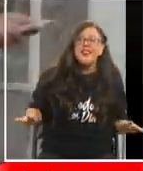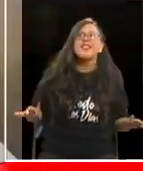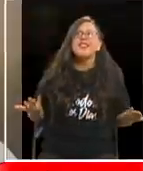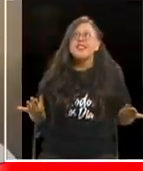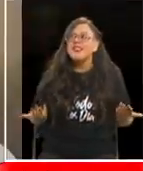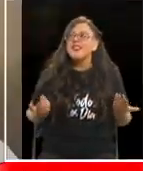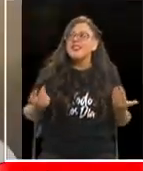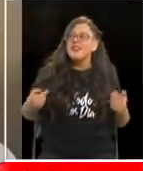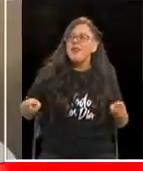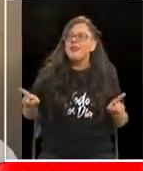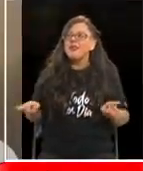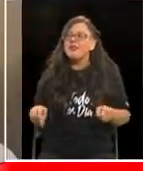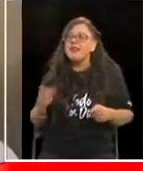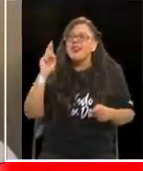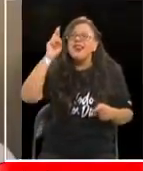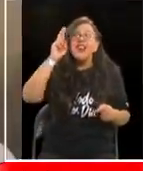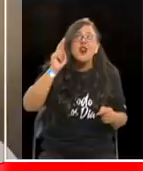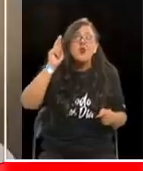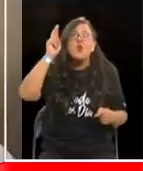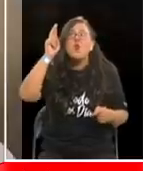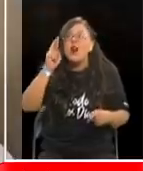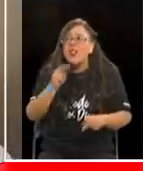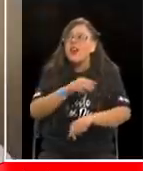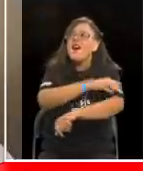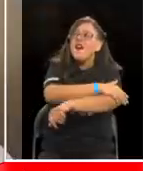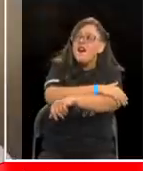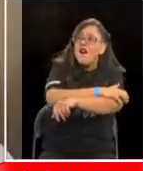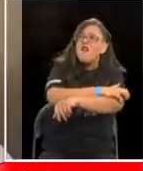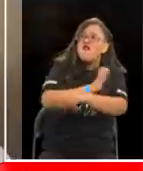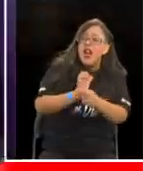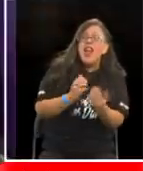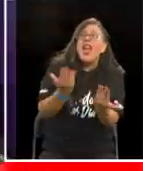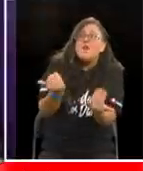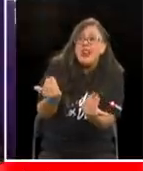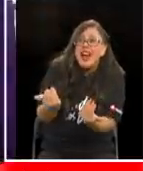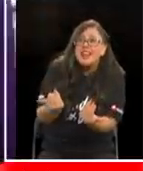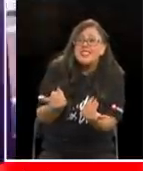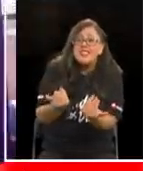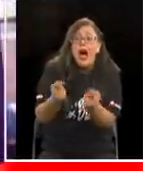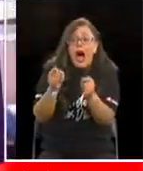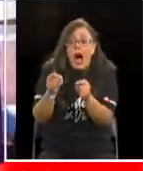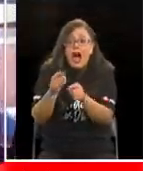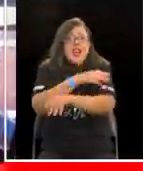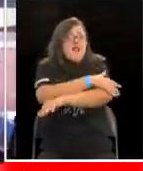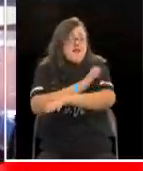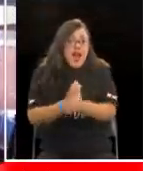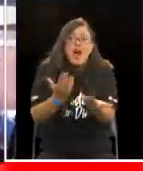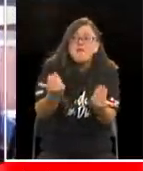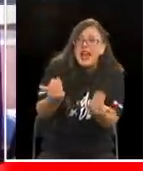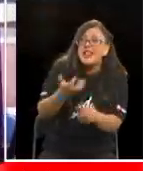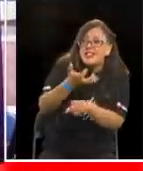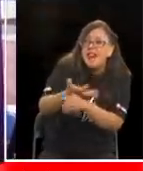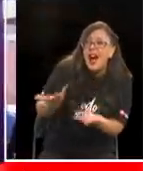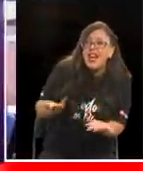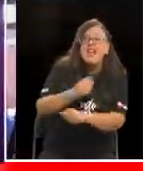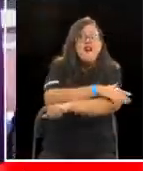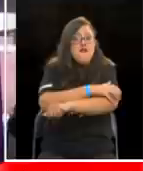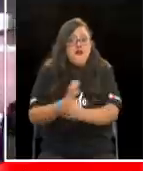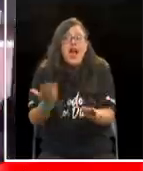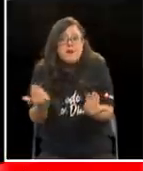Pero no hay cariño. No cariño. Ya no hay